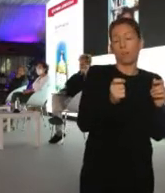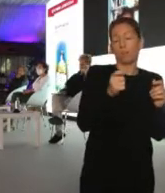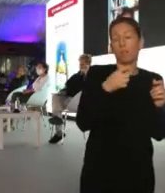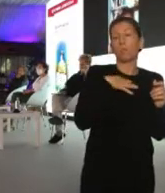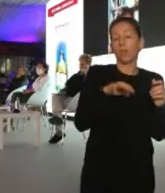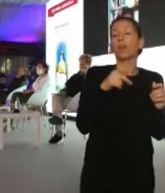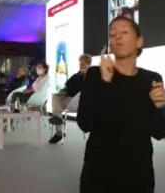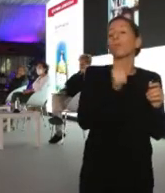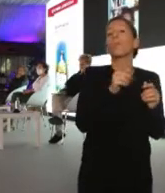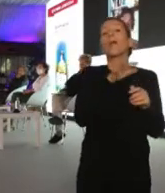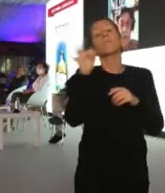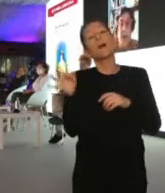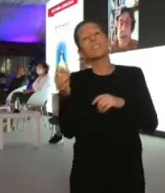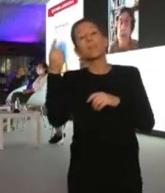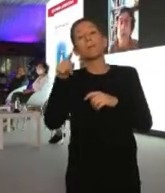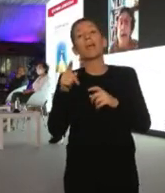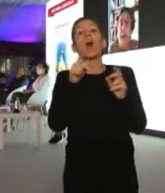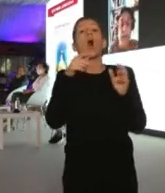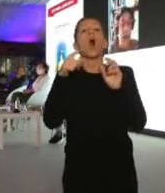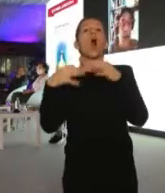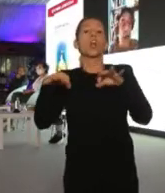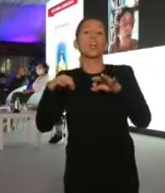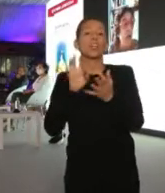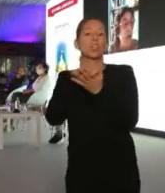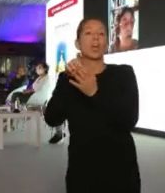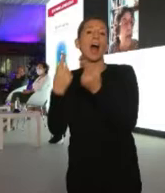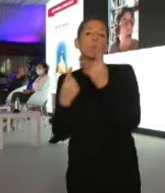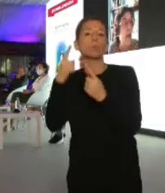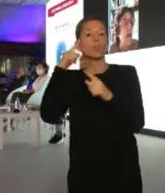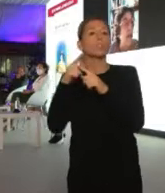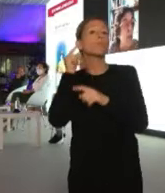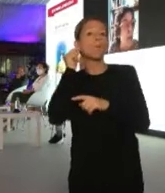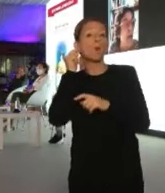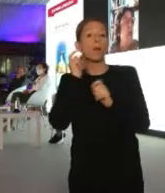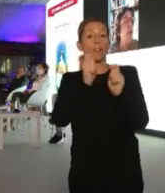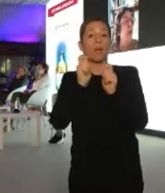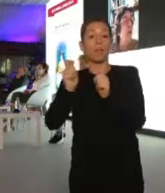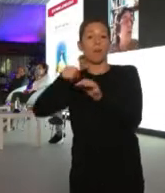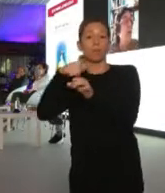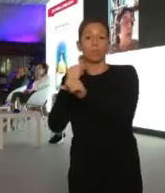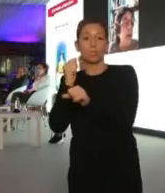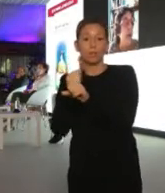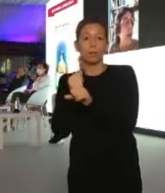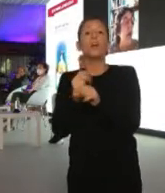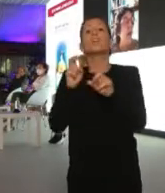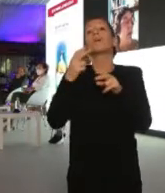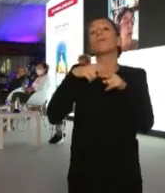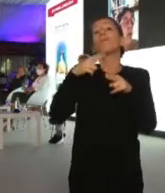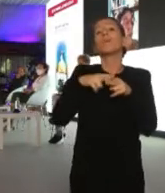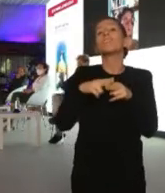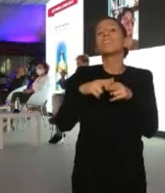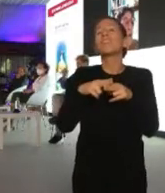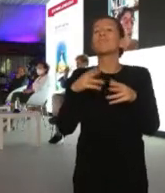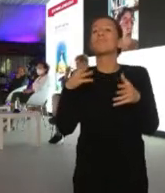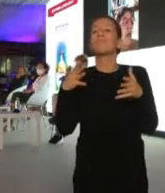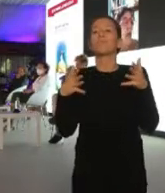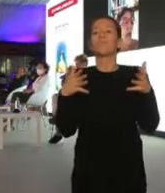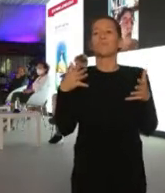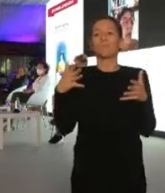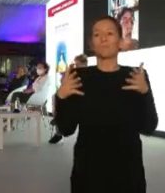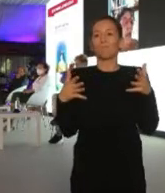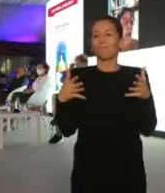constitucionales para nombrar a mujeres, es una política cuanto menos subversticia, cuanto menos